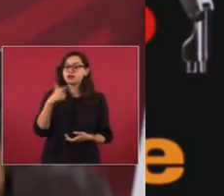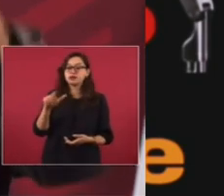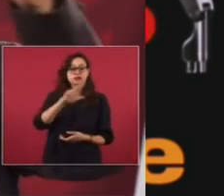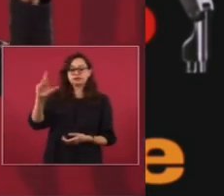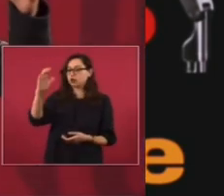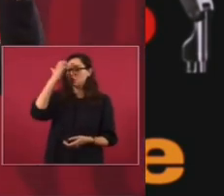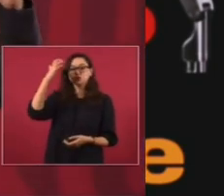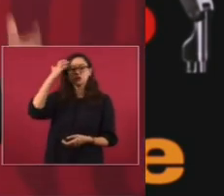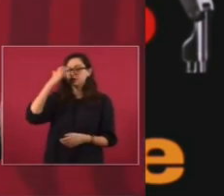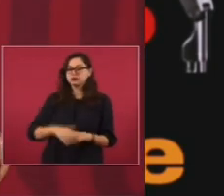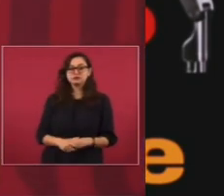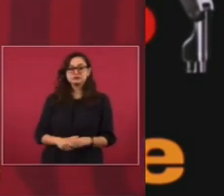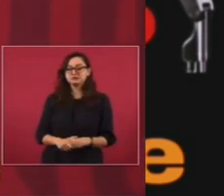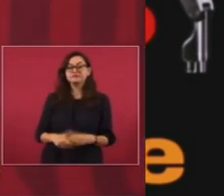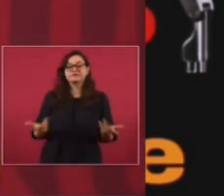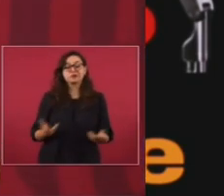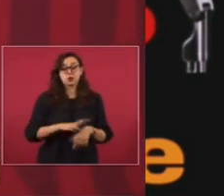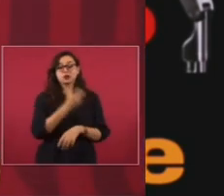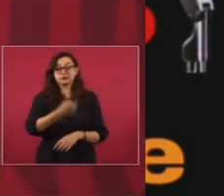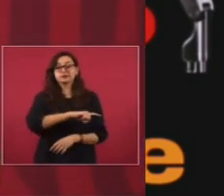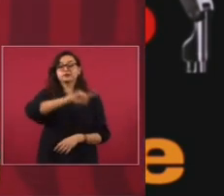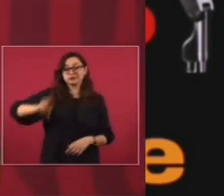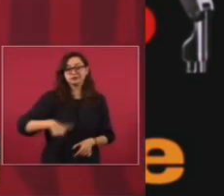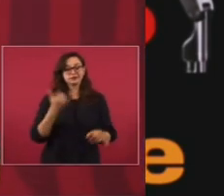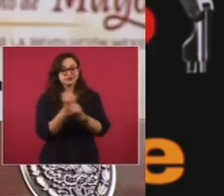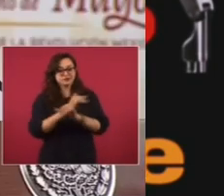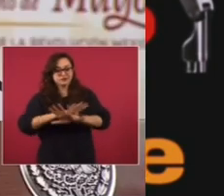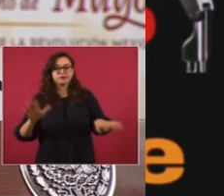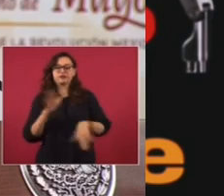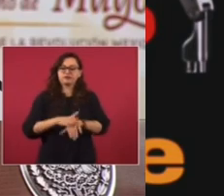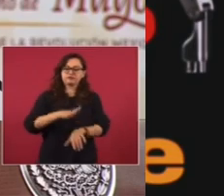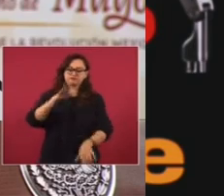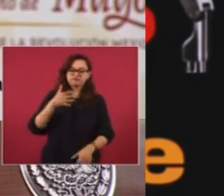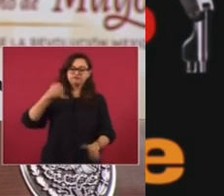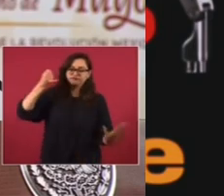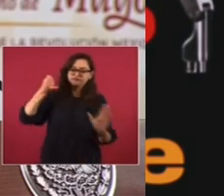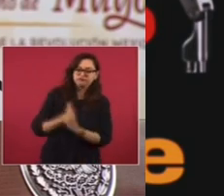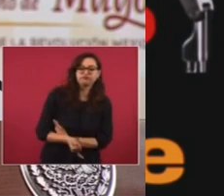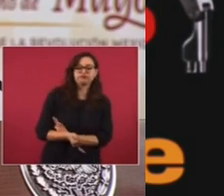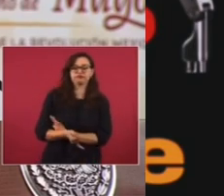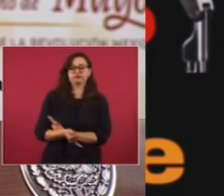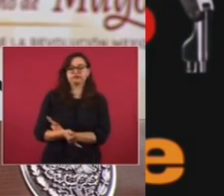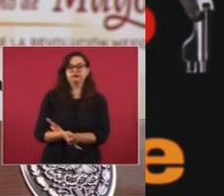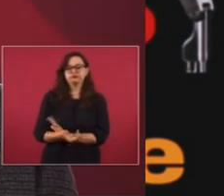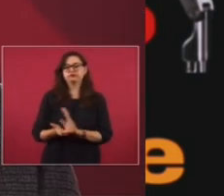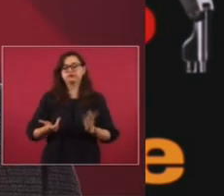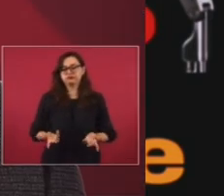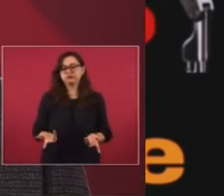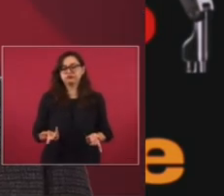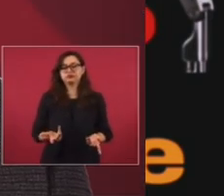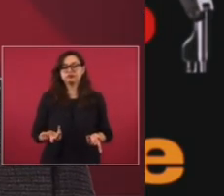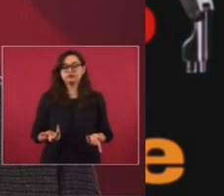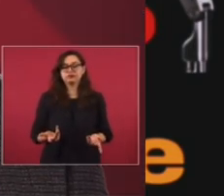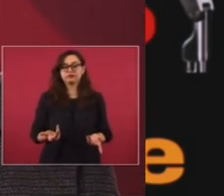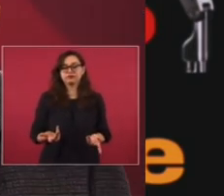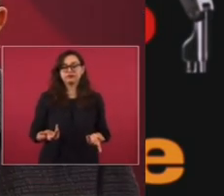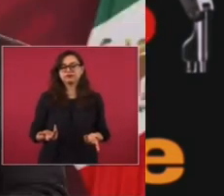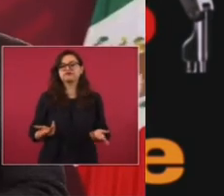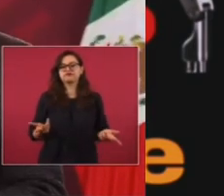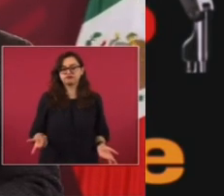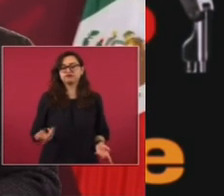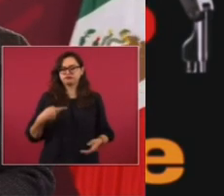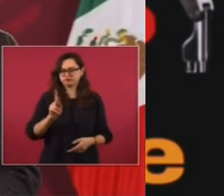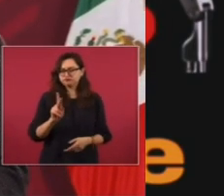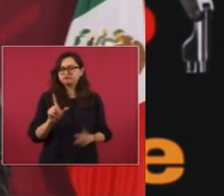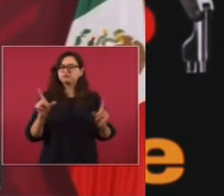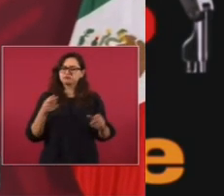¿Para qué luchar? ¿Cuál es el motivo de su lucha? ¿Cuál es el motivo de su lucha y a dónde lleva a los pobres?